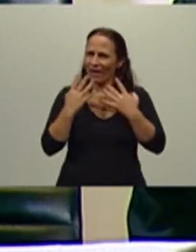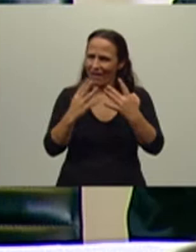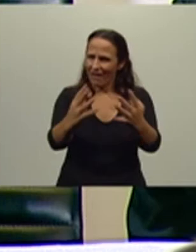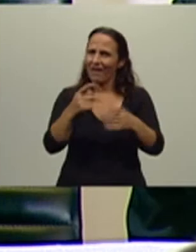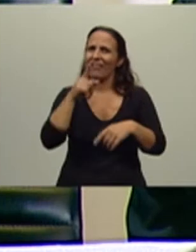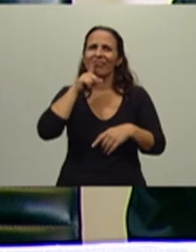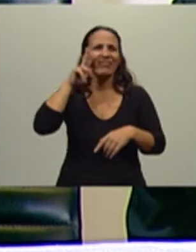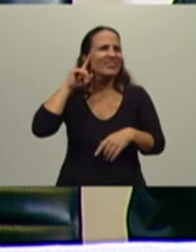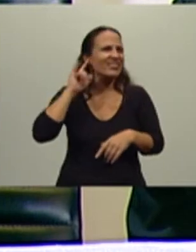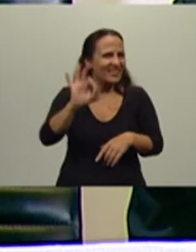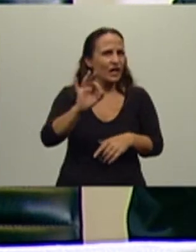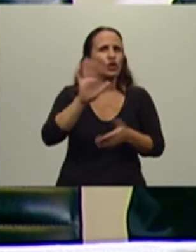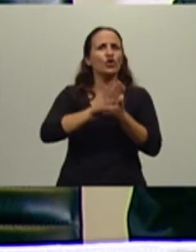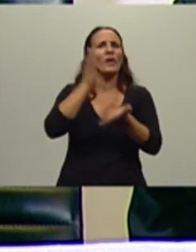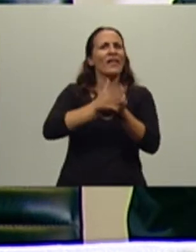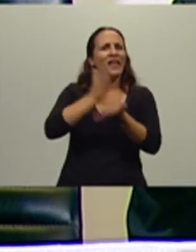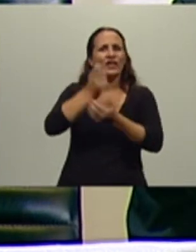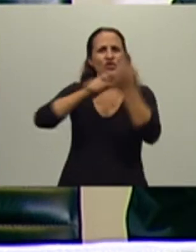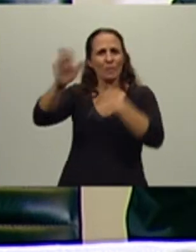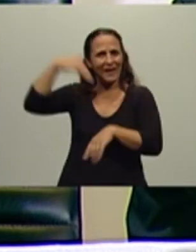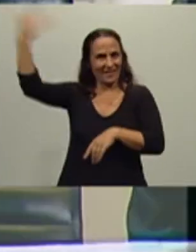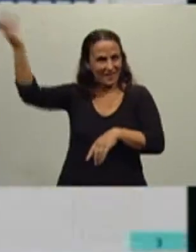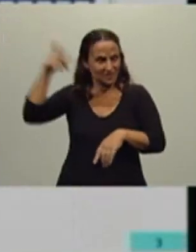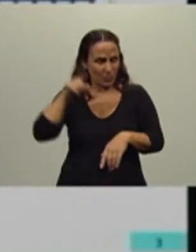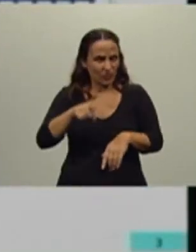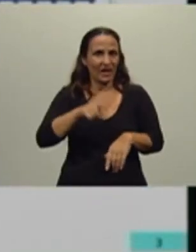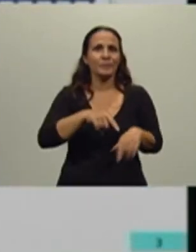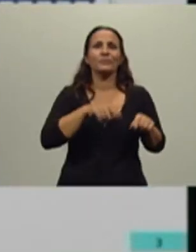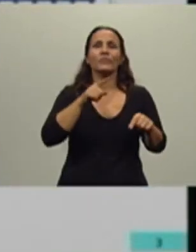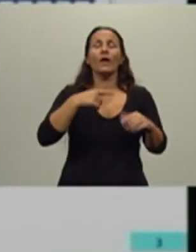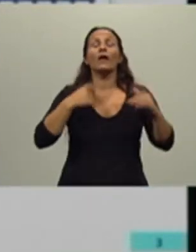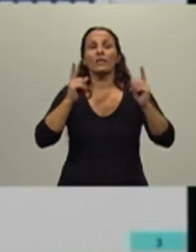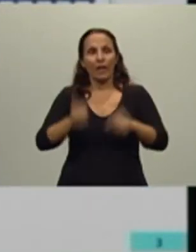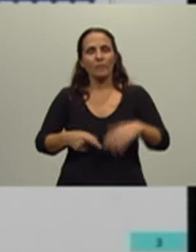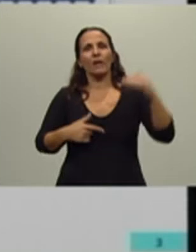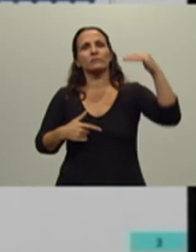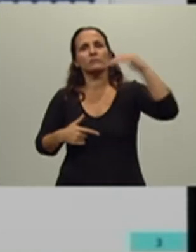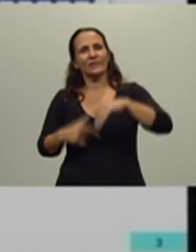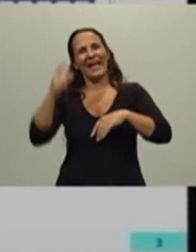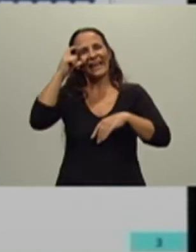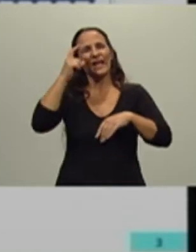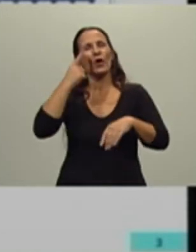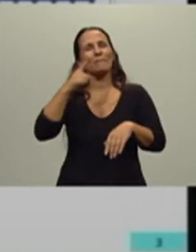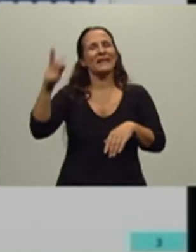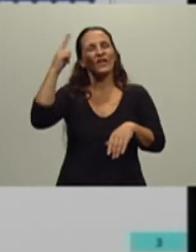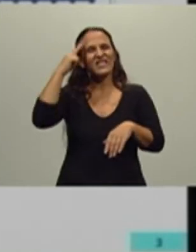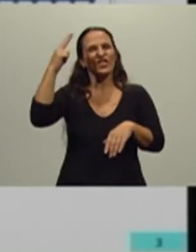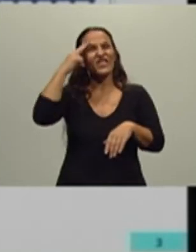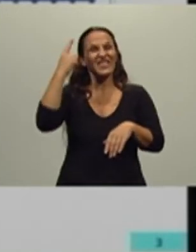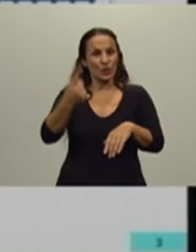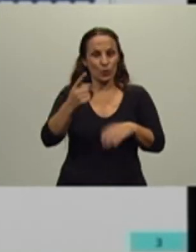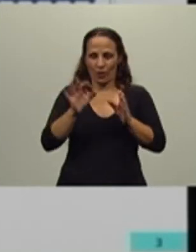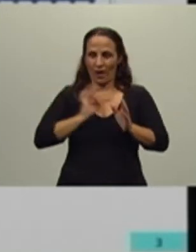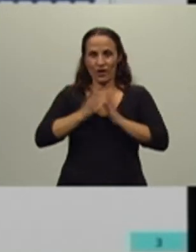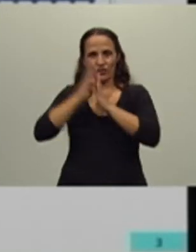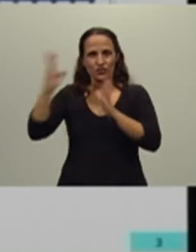trigo, derechos de exportación a un 33%, caen a un 3% en enero del 1991, la década